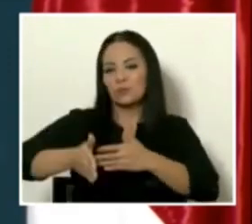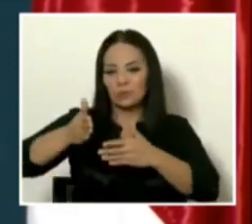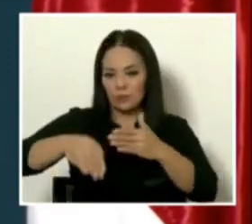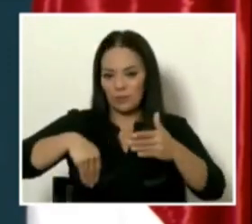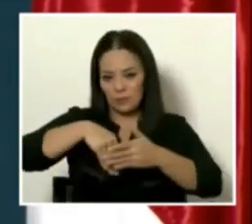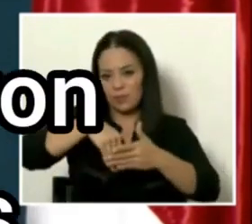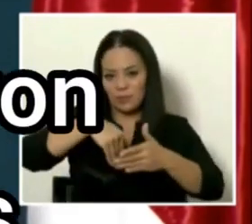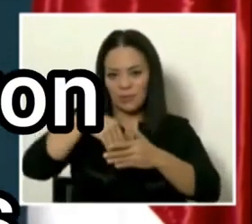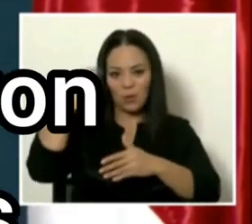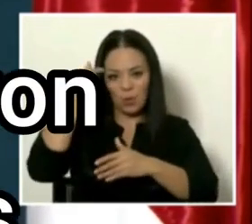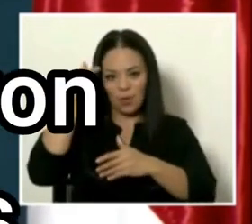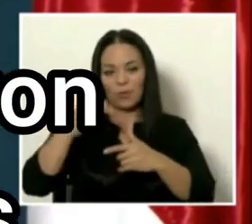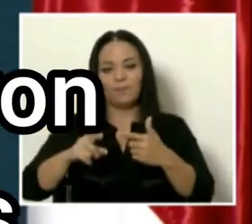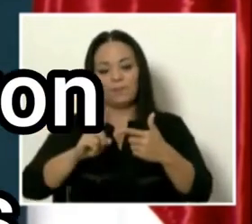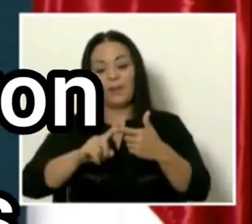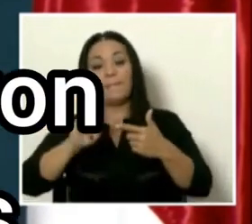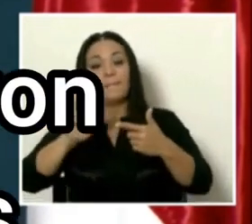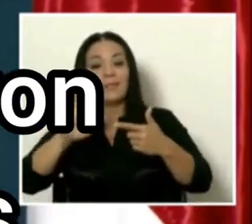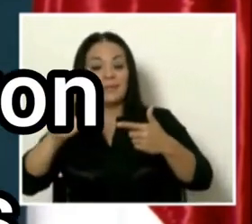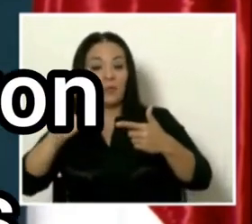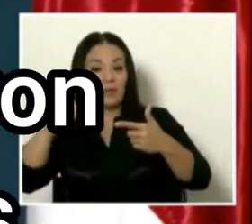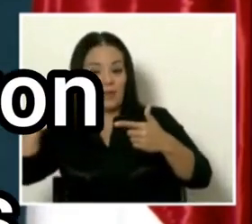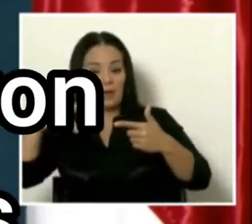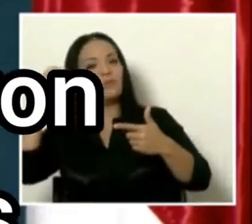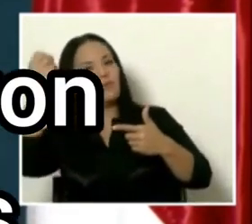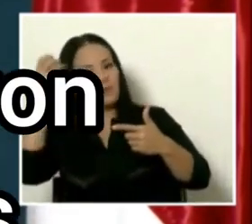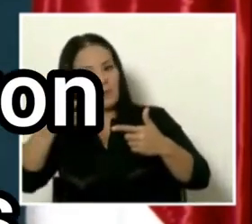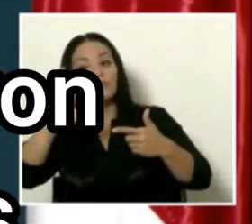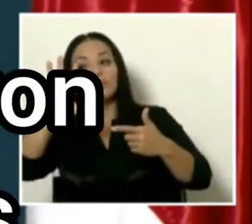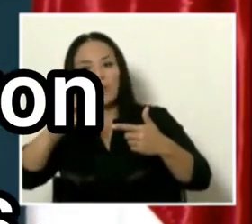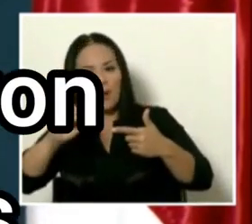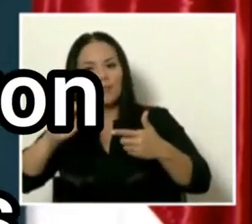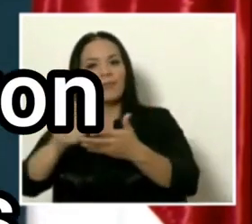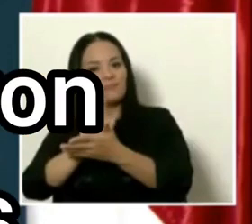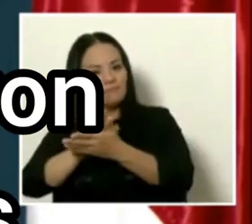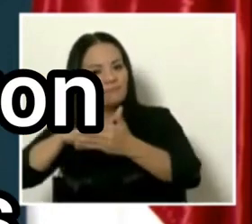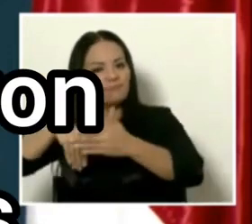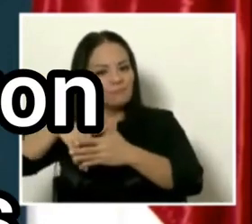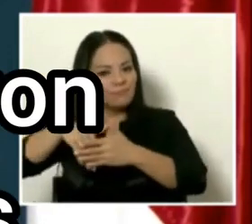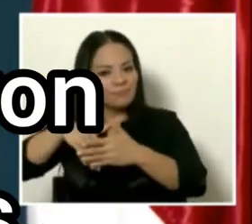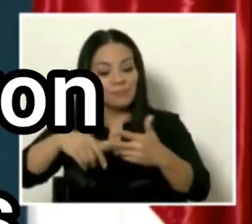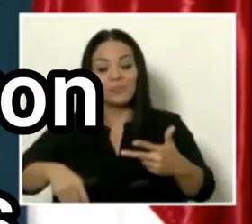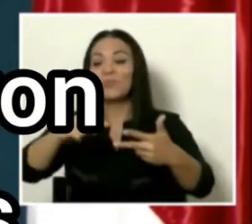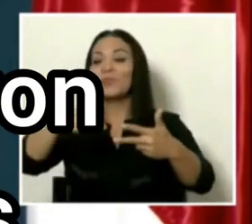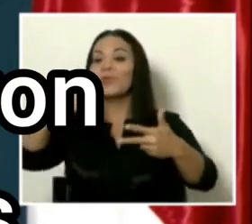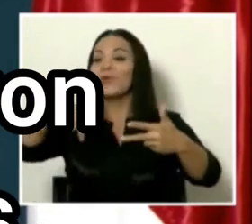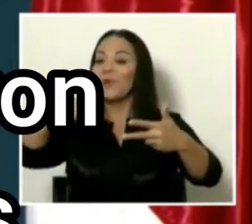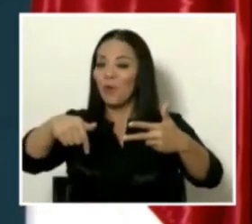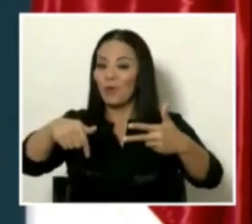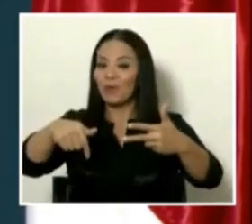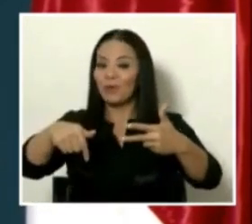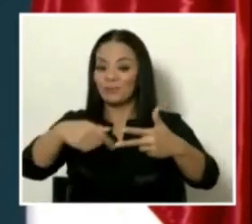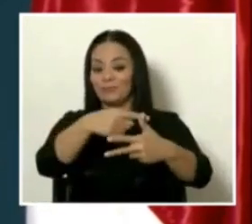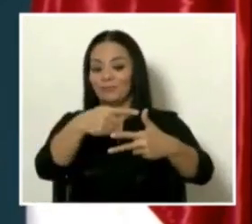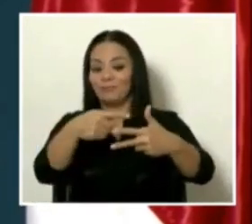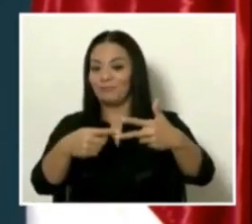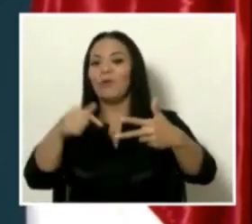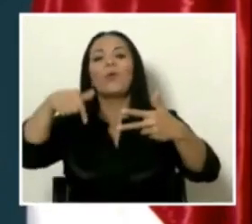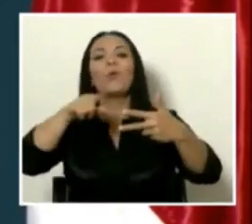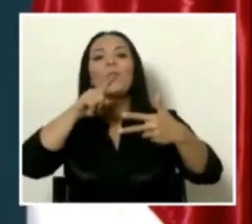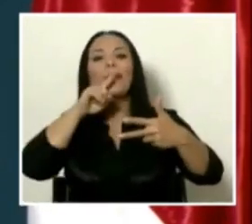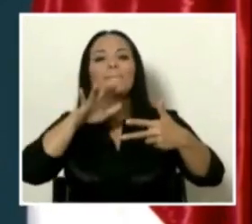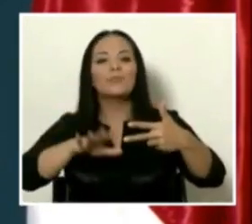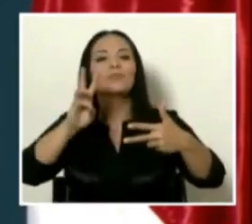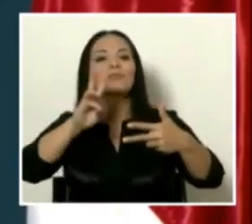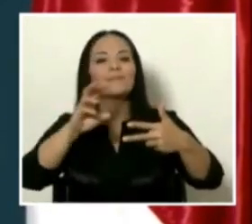el 25 de enero de este año, los otros 50. Bueno, hoy, luego de cumplidos los seis meses que yo había